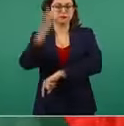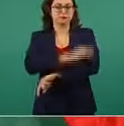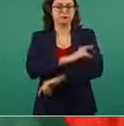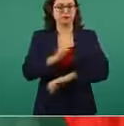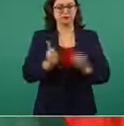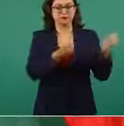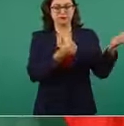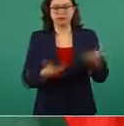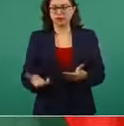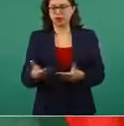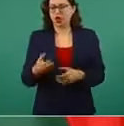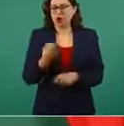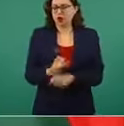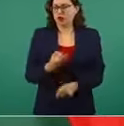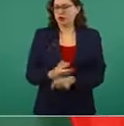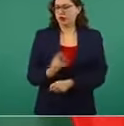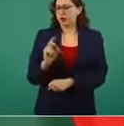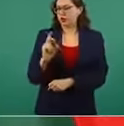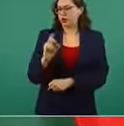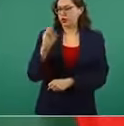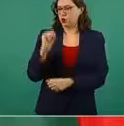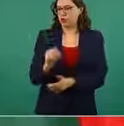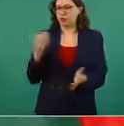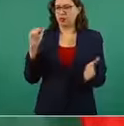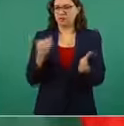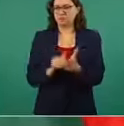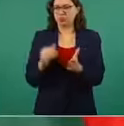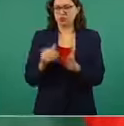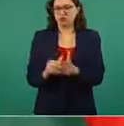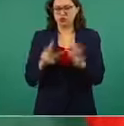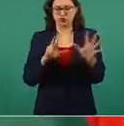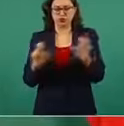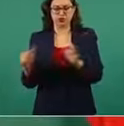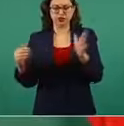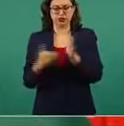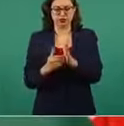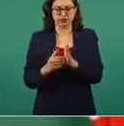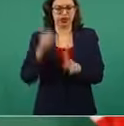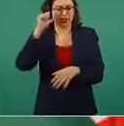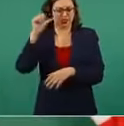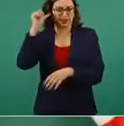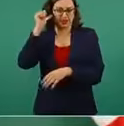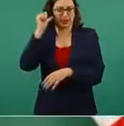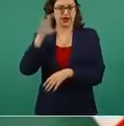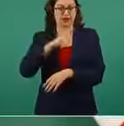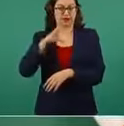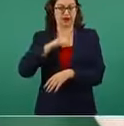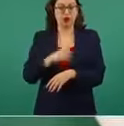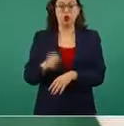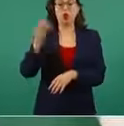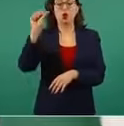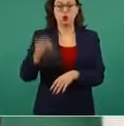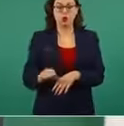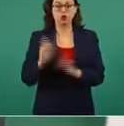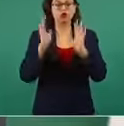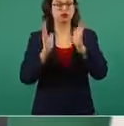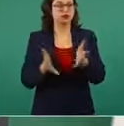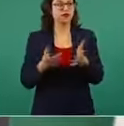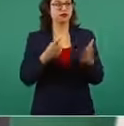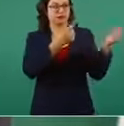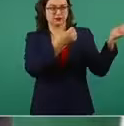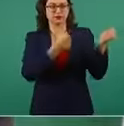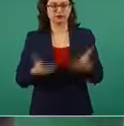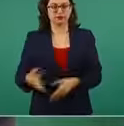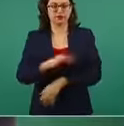800 mil hasta ayer, pero hoy ya pasa de los 40